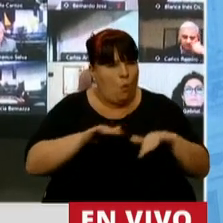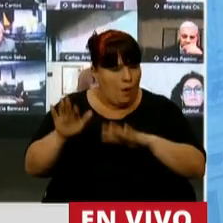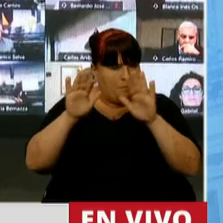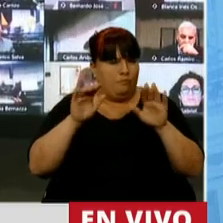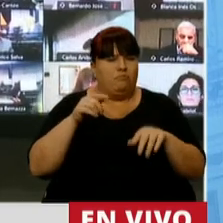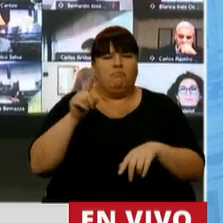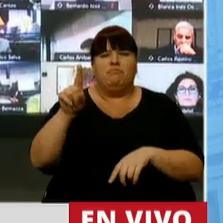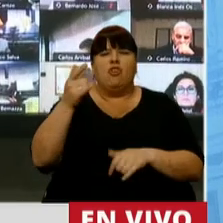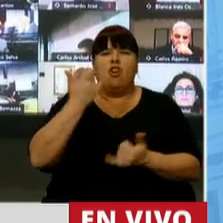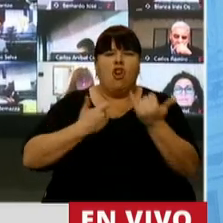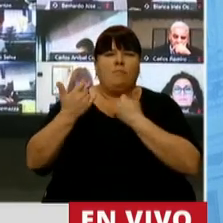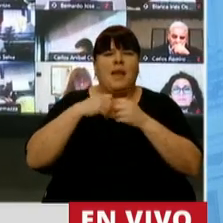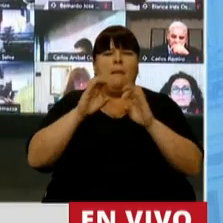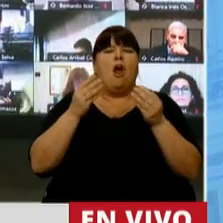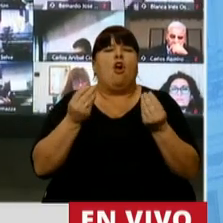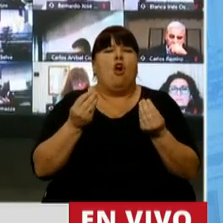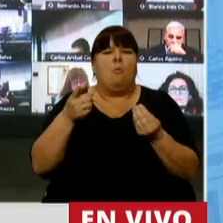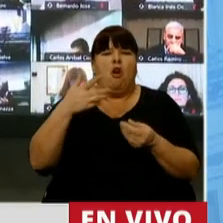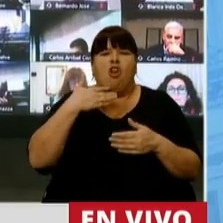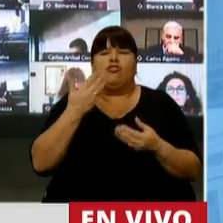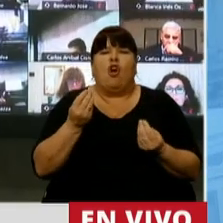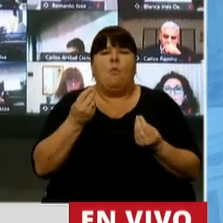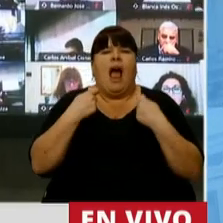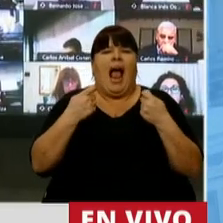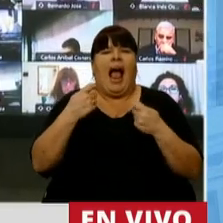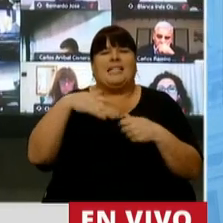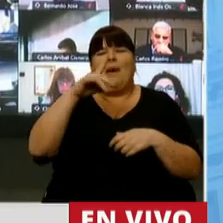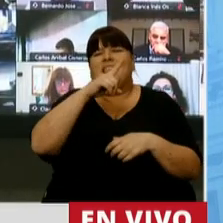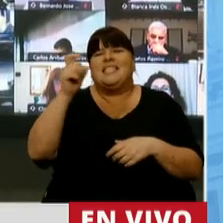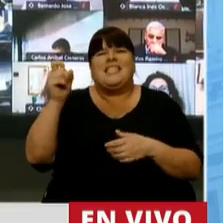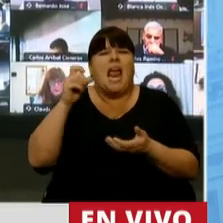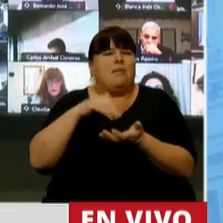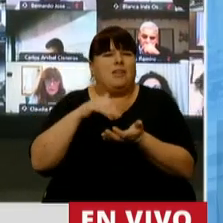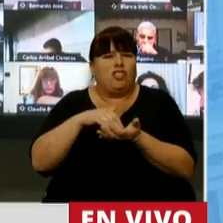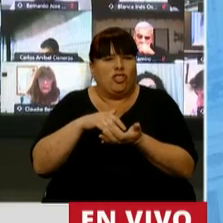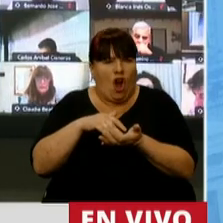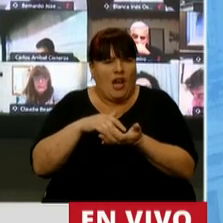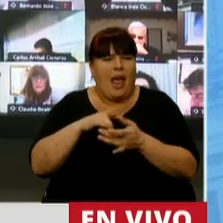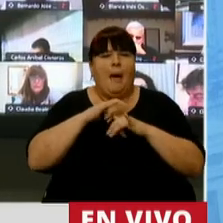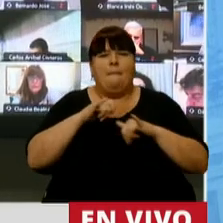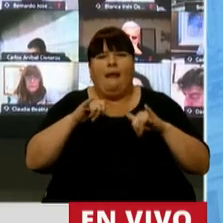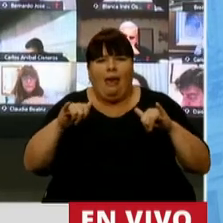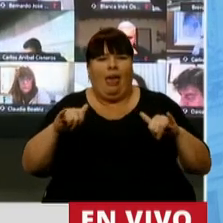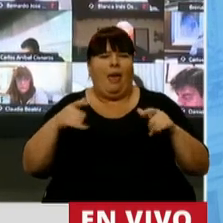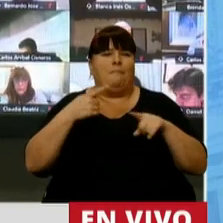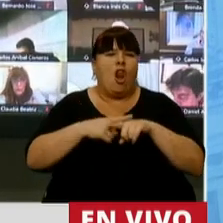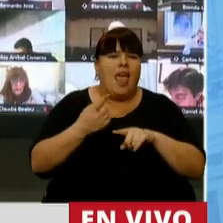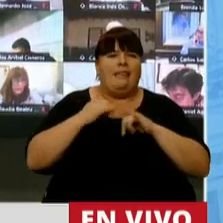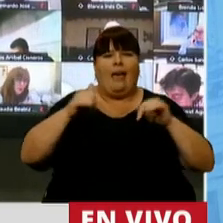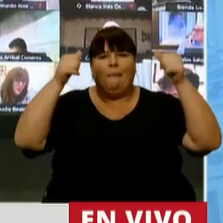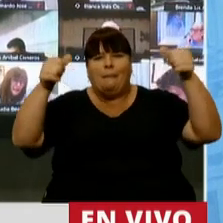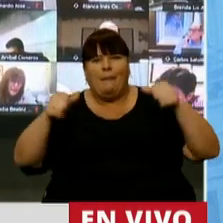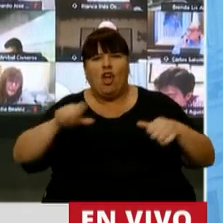Tampoco nos supieron explicar a los chubutenses por qué gastar cientos de millones en campaña, en proselitismo, en